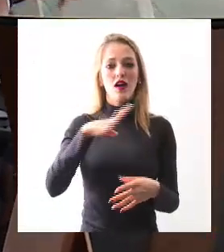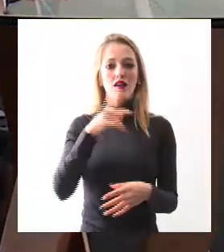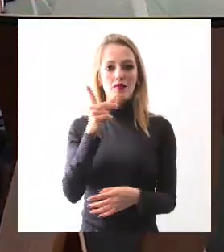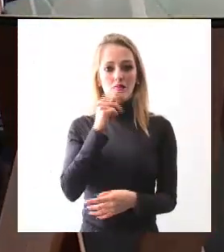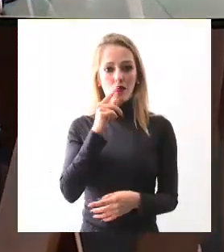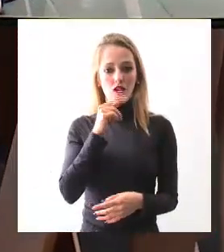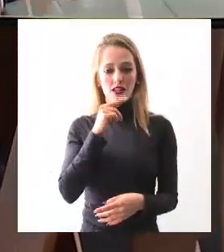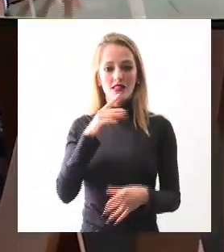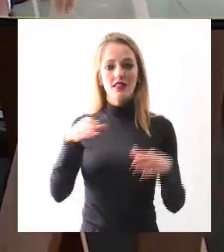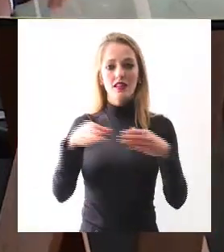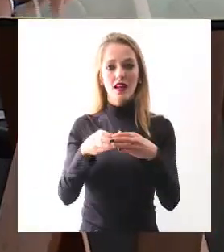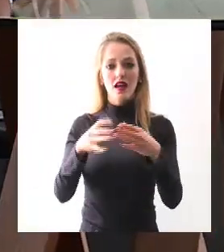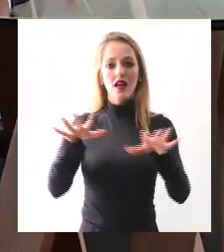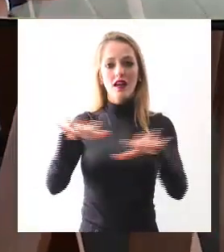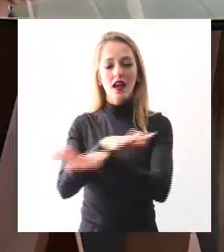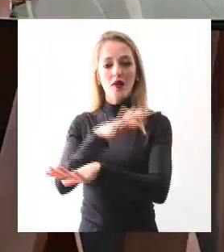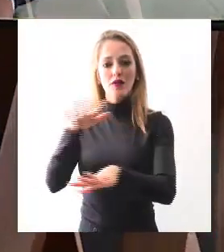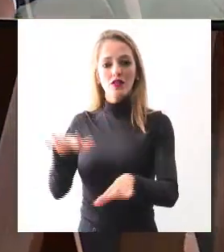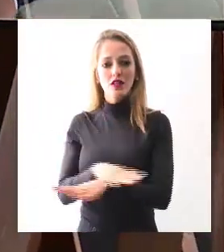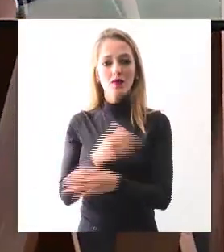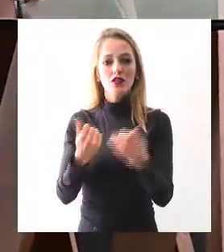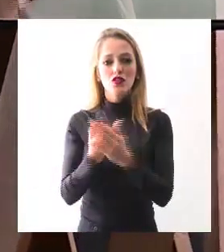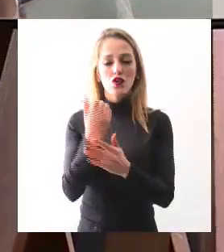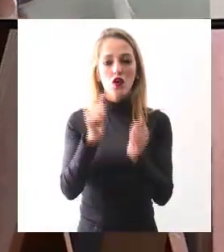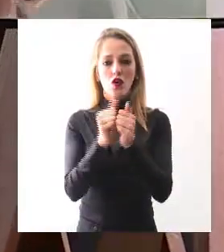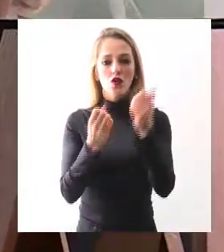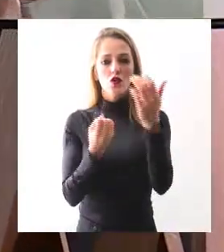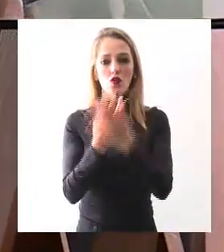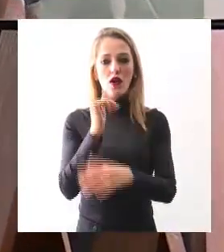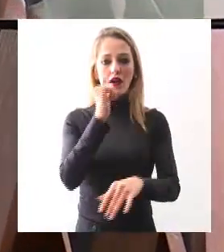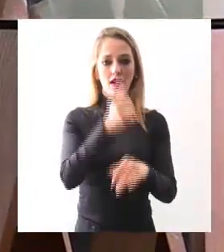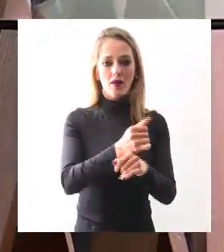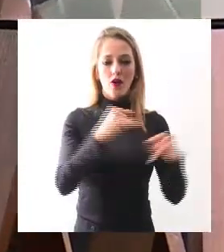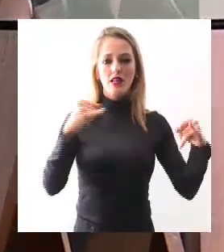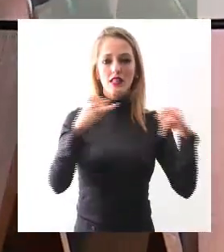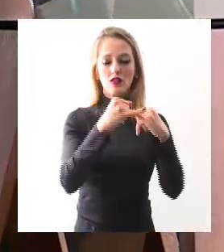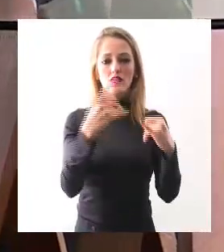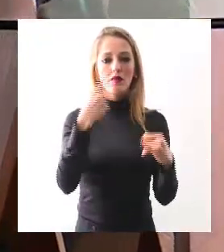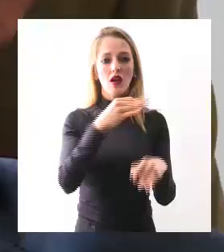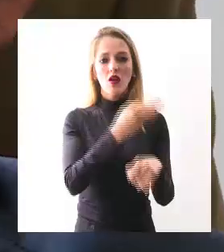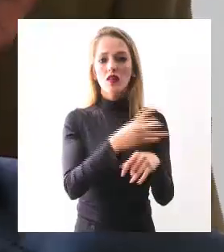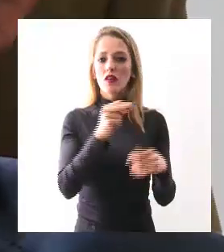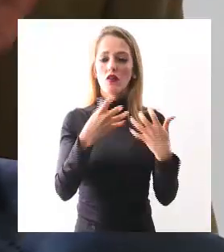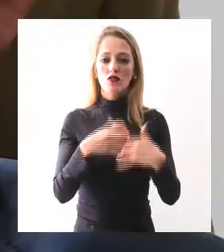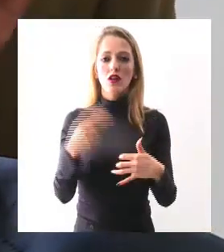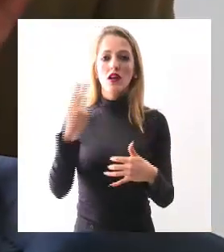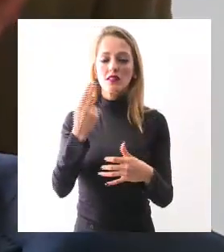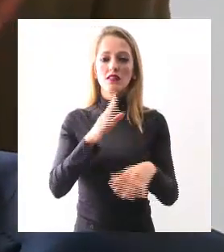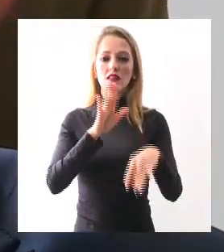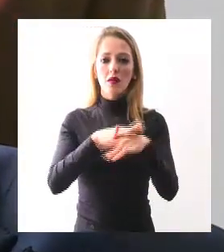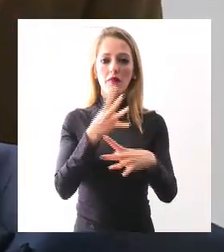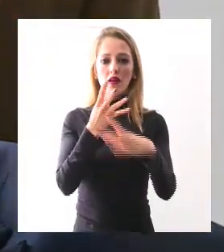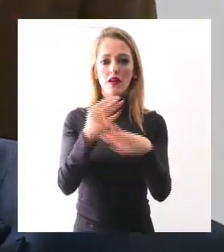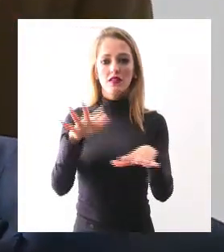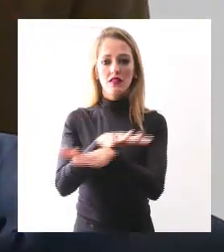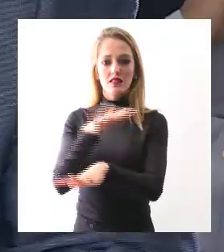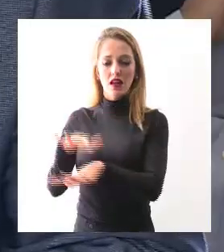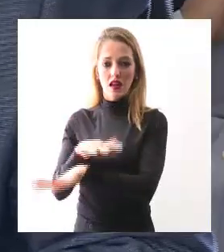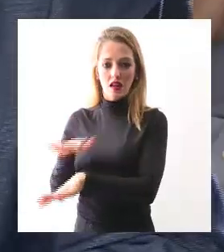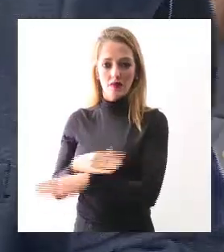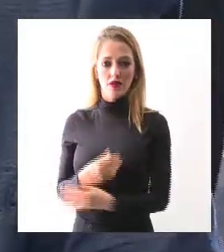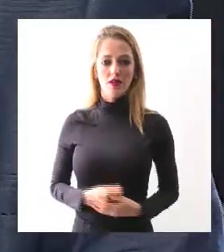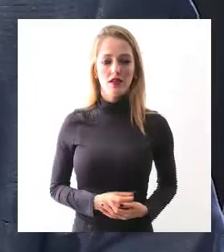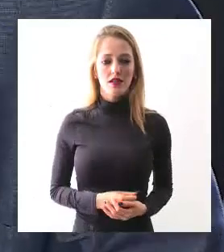en los cambios quisimos hacerlo mejor con una agencia metropolitana, pero a la fecha no nos ha dado resultados y tenemos que seguirlo modificando. Muy bien.